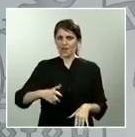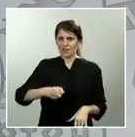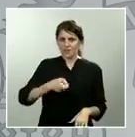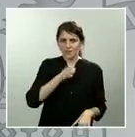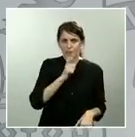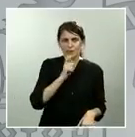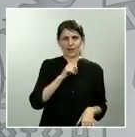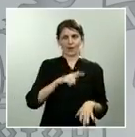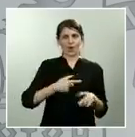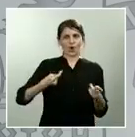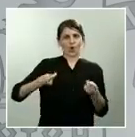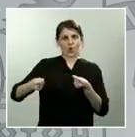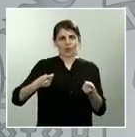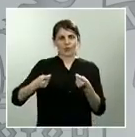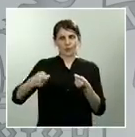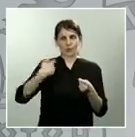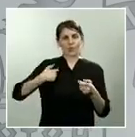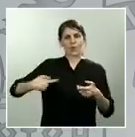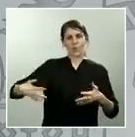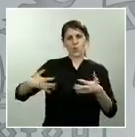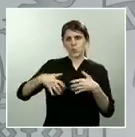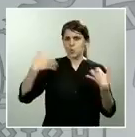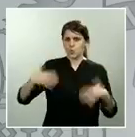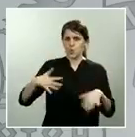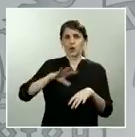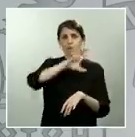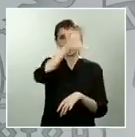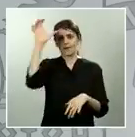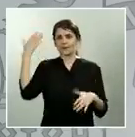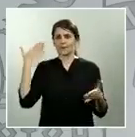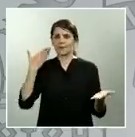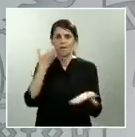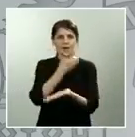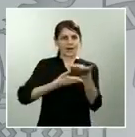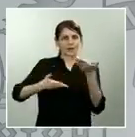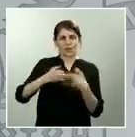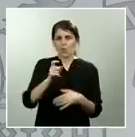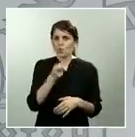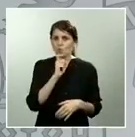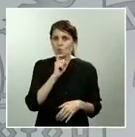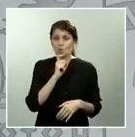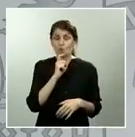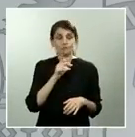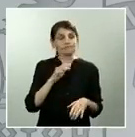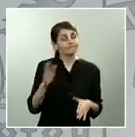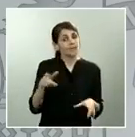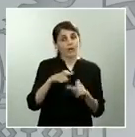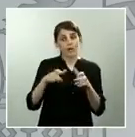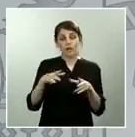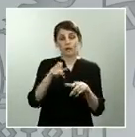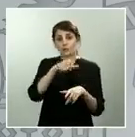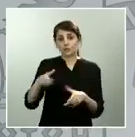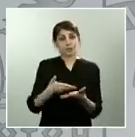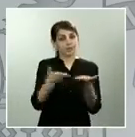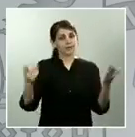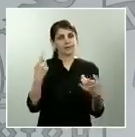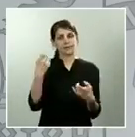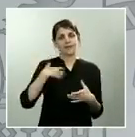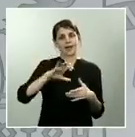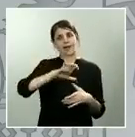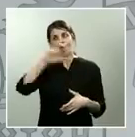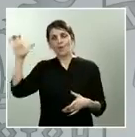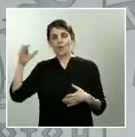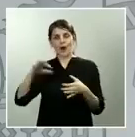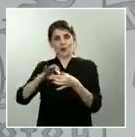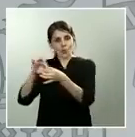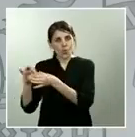diferentes partes del mundo, por eso los ciudadanos necesitan Europa, nuestras empresas necesitan Europa, nuestros gobiernos necesitan